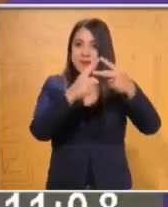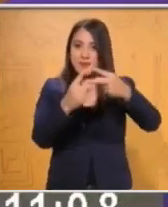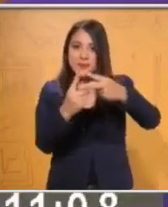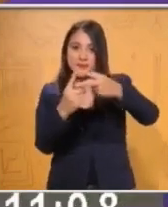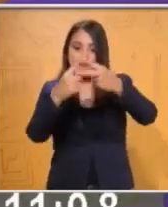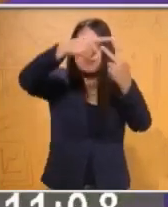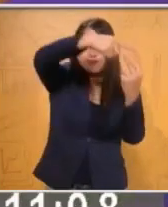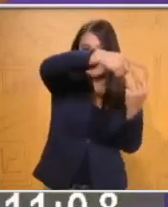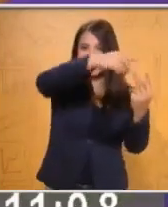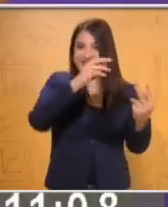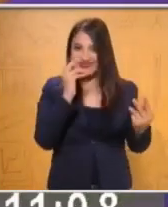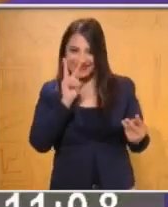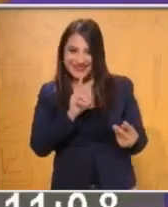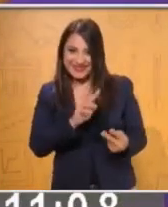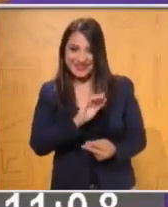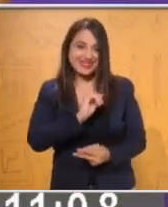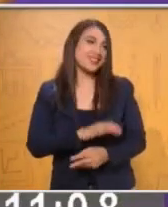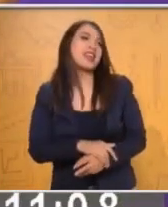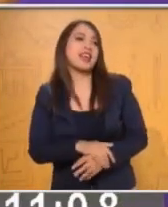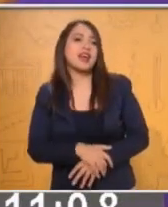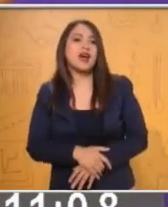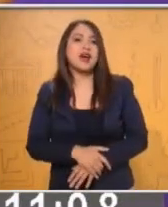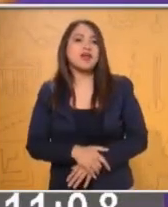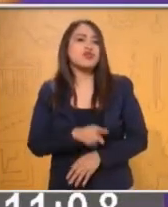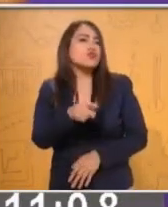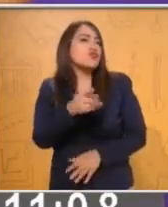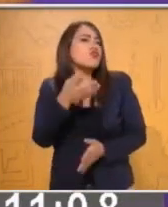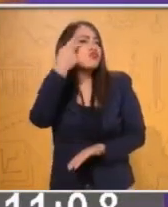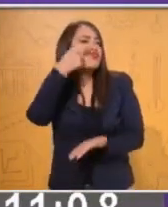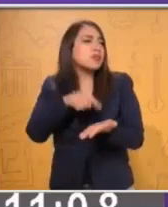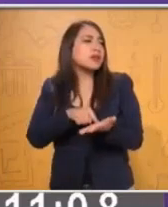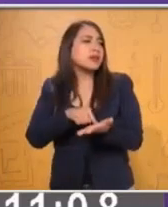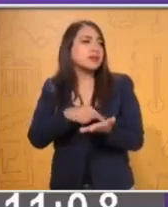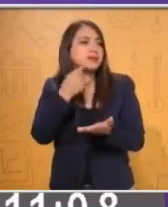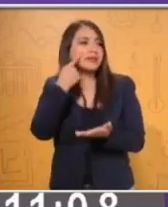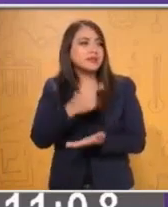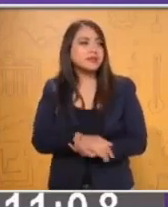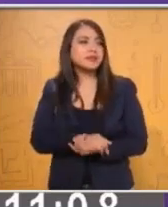ser la siguiente figura? Recuerda que es una sucesión. Me cuida de este, profe.